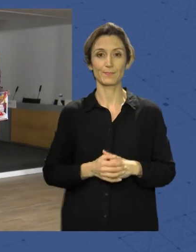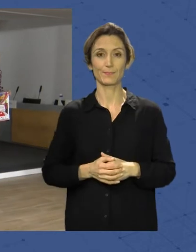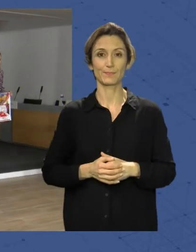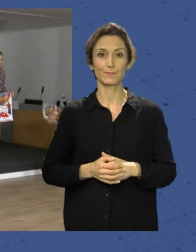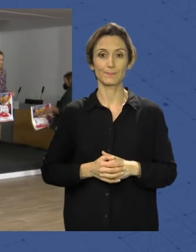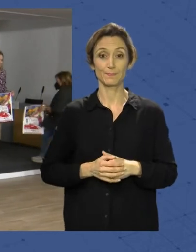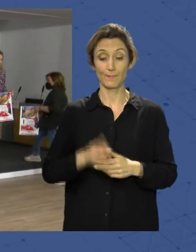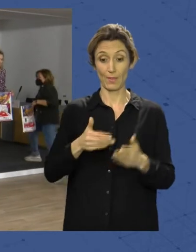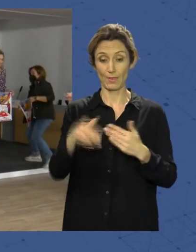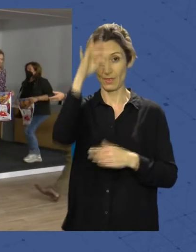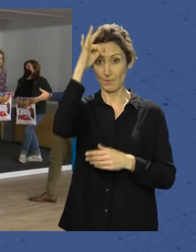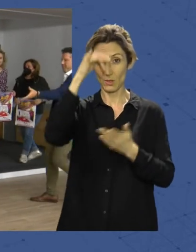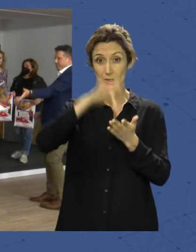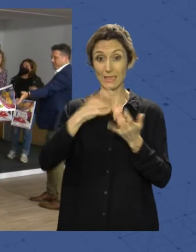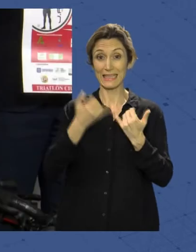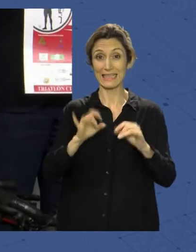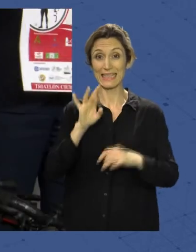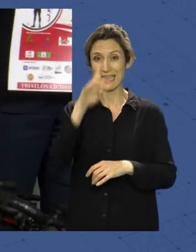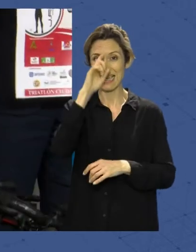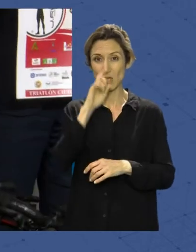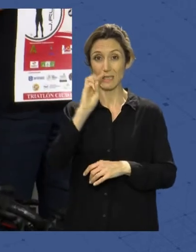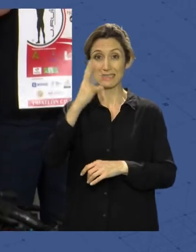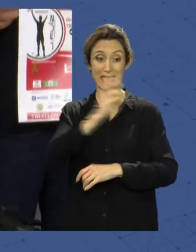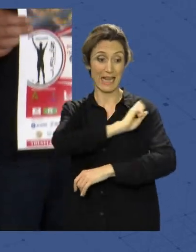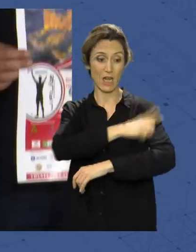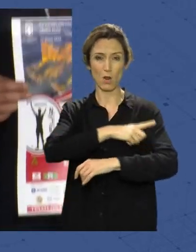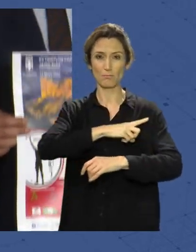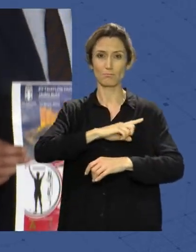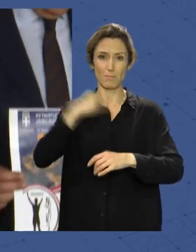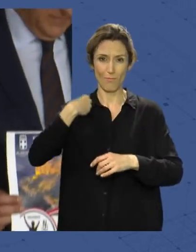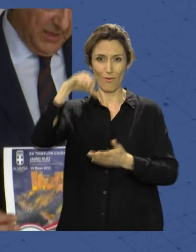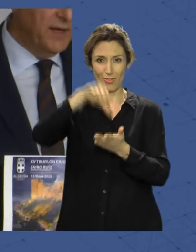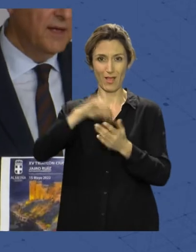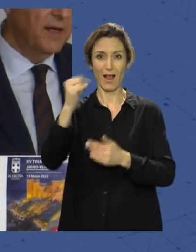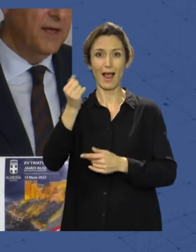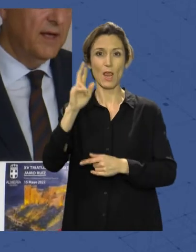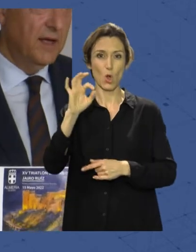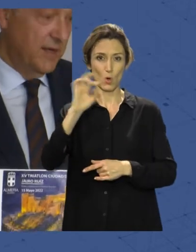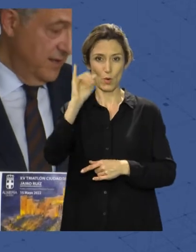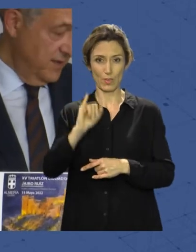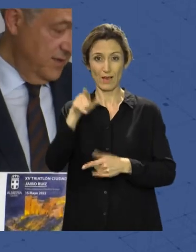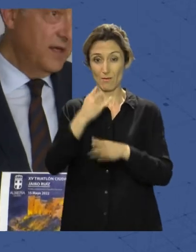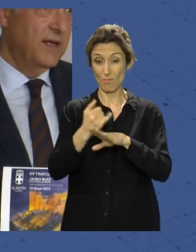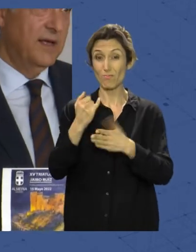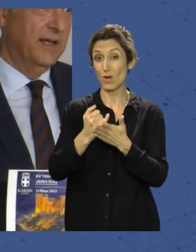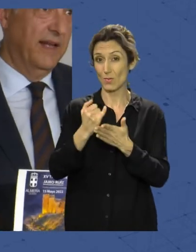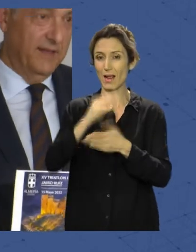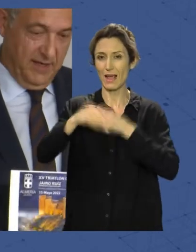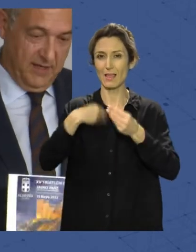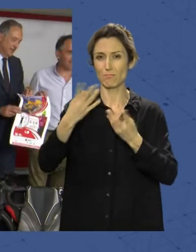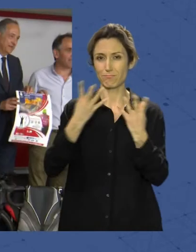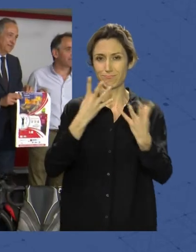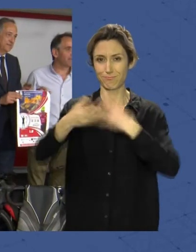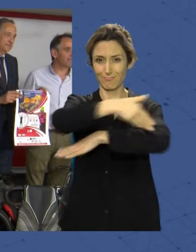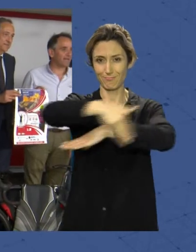Este domingo se celebra la quince edición del triatlón Ciudad de Almería Jairo Ruiz, una prueba que se va a desarrollar en el entorno del Paseo Marítimo